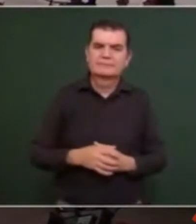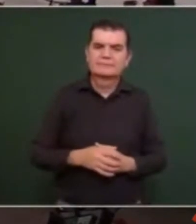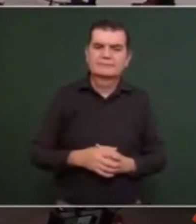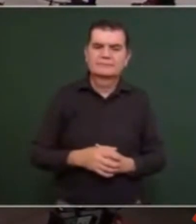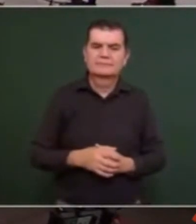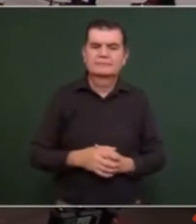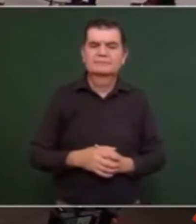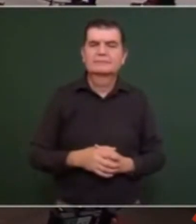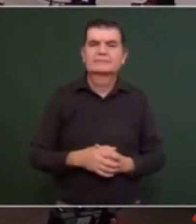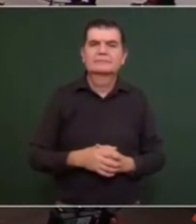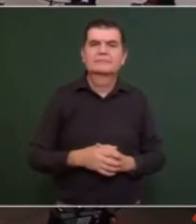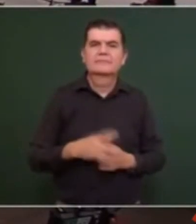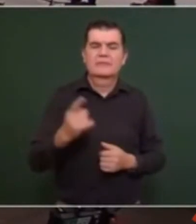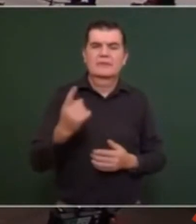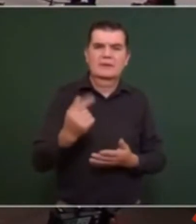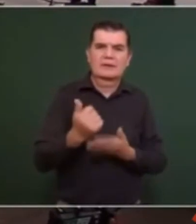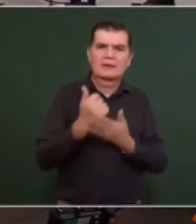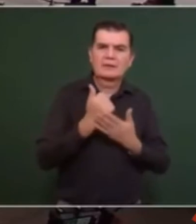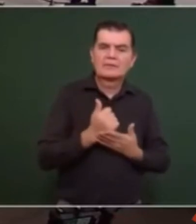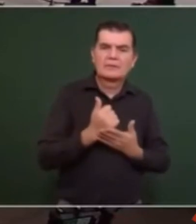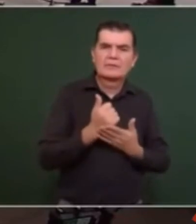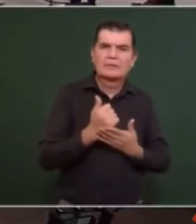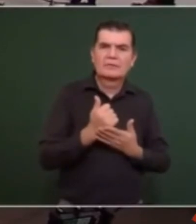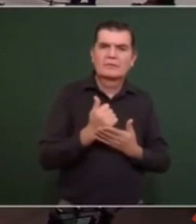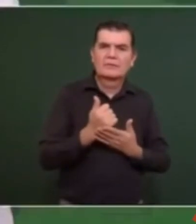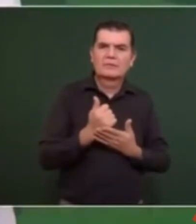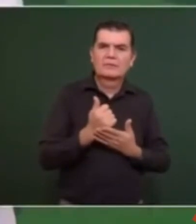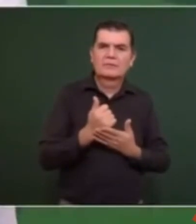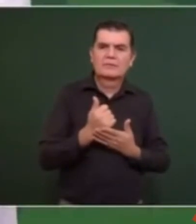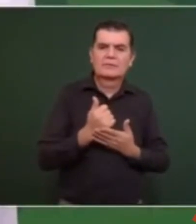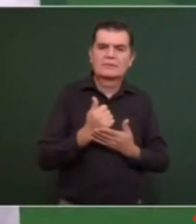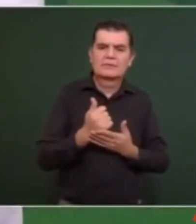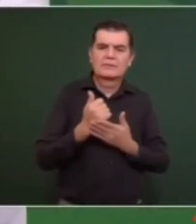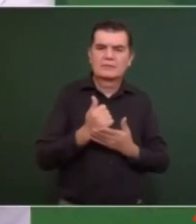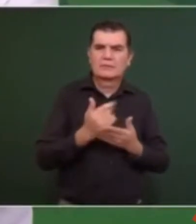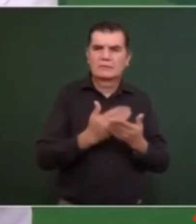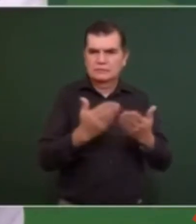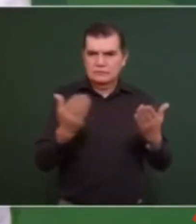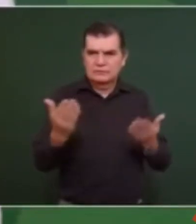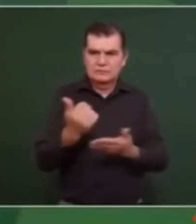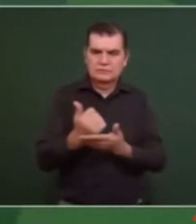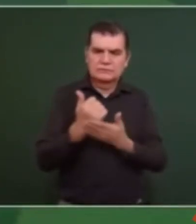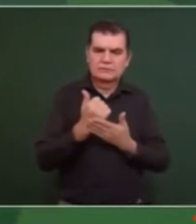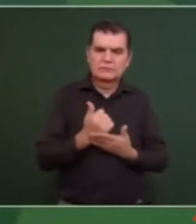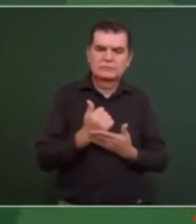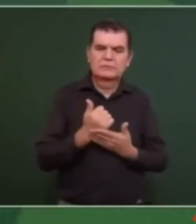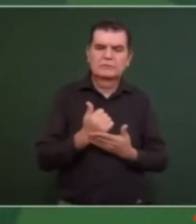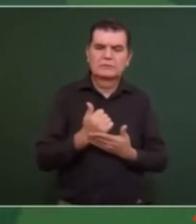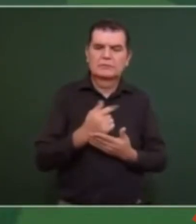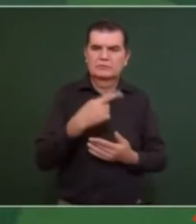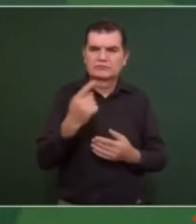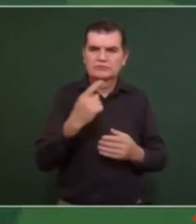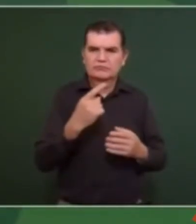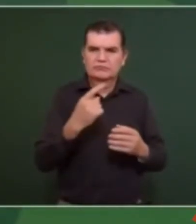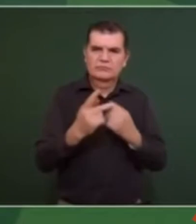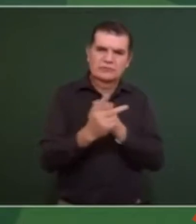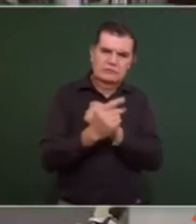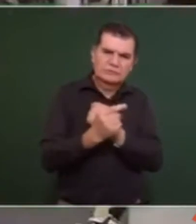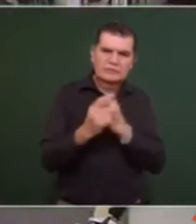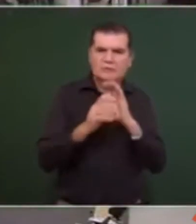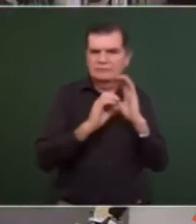que nos ayuden que nos ayuden ustedes los comunicadores